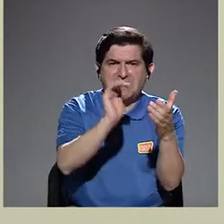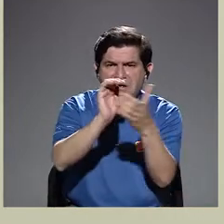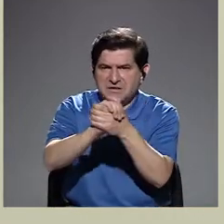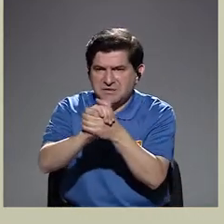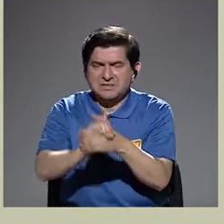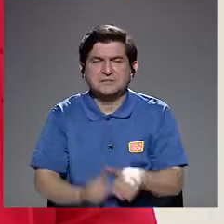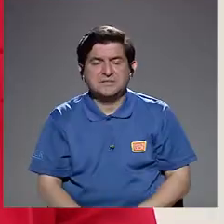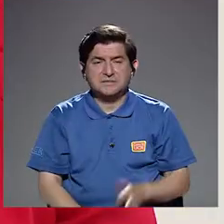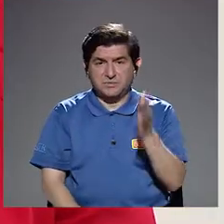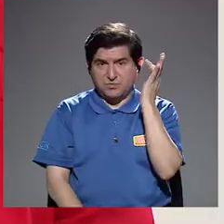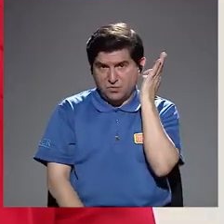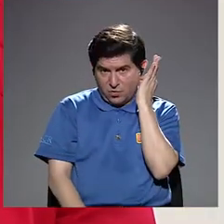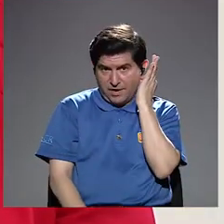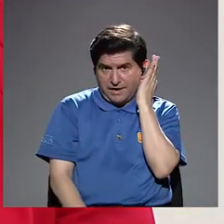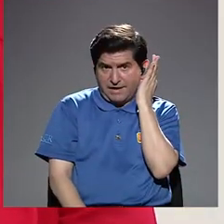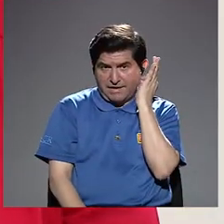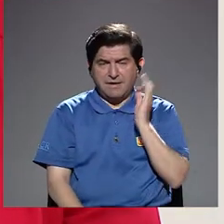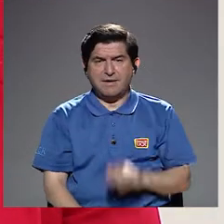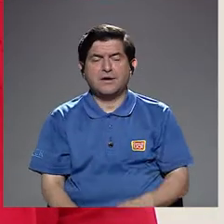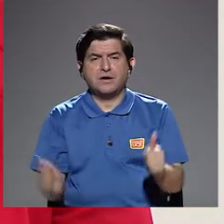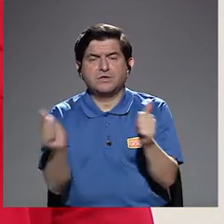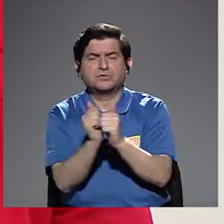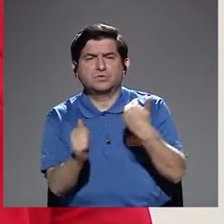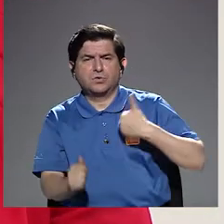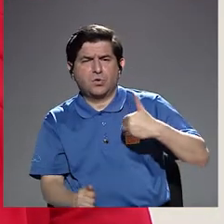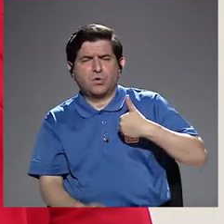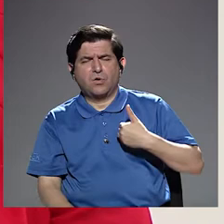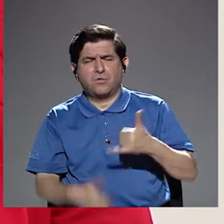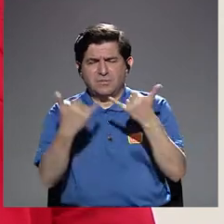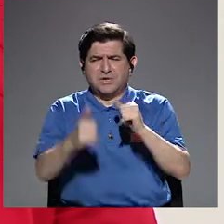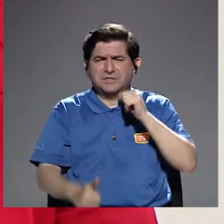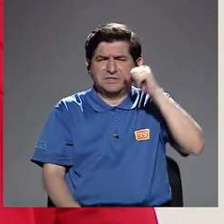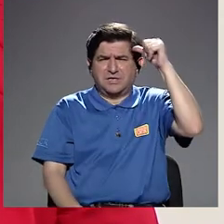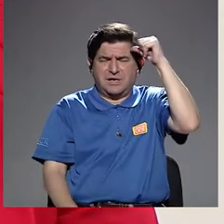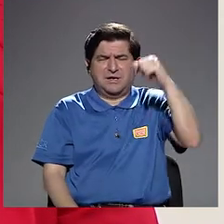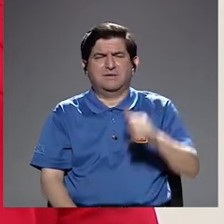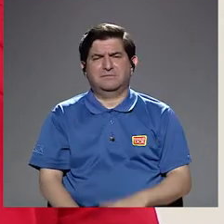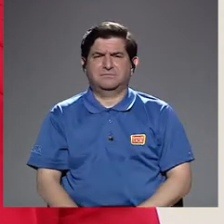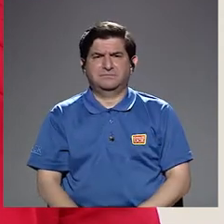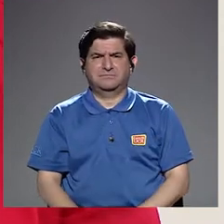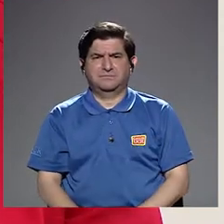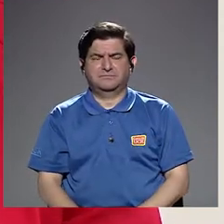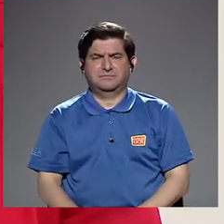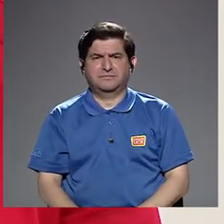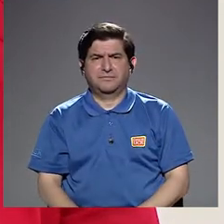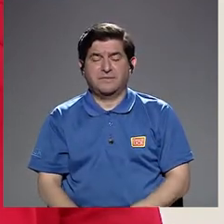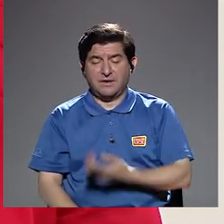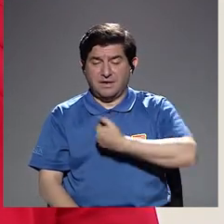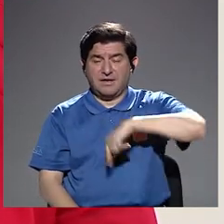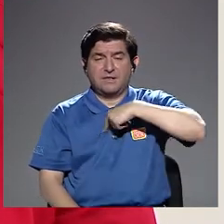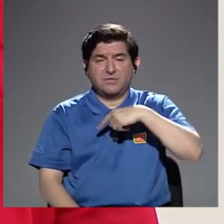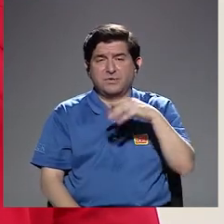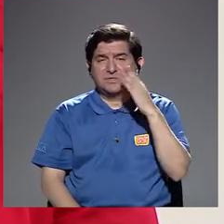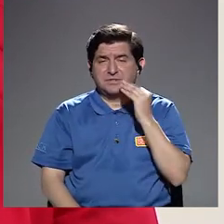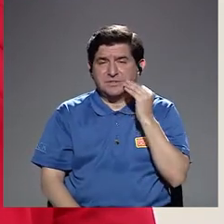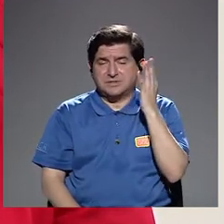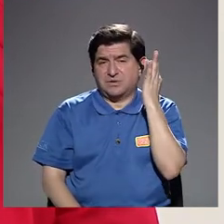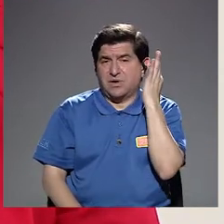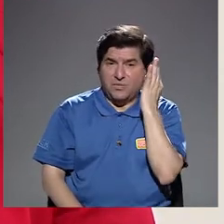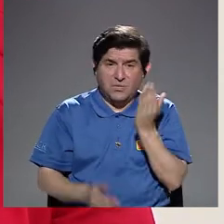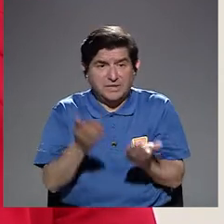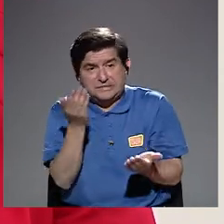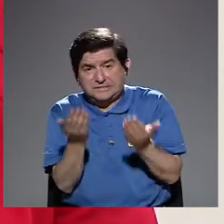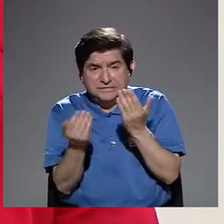mujeres, ¿verdad? Con hombres mayores. Muchas de nuestras abuelas,